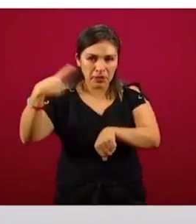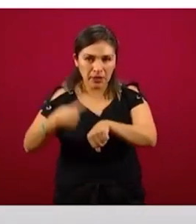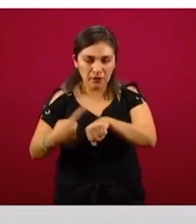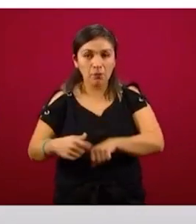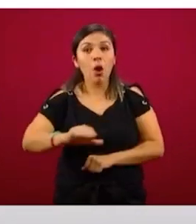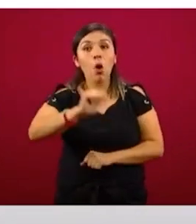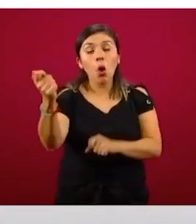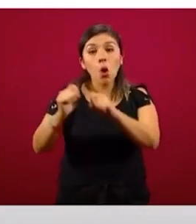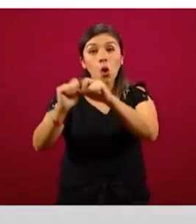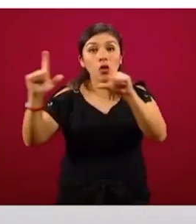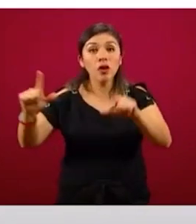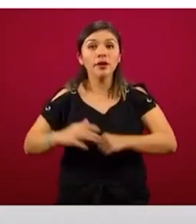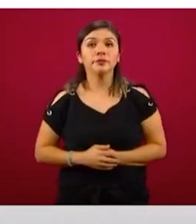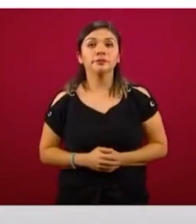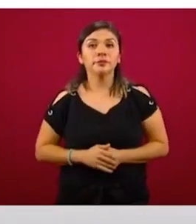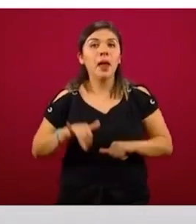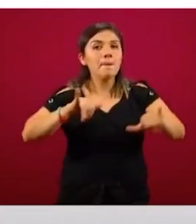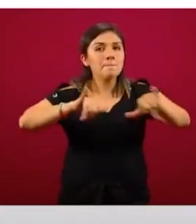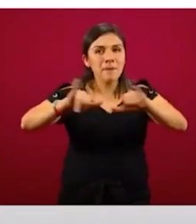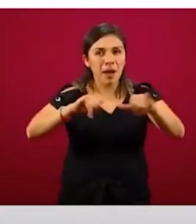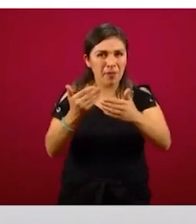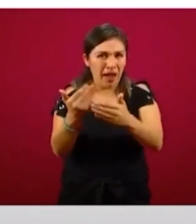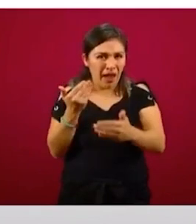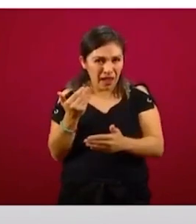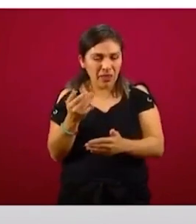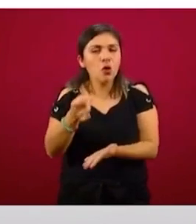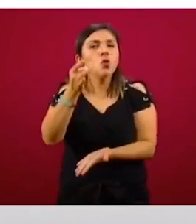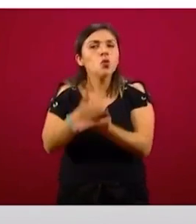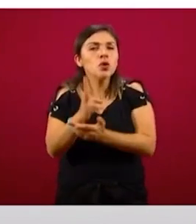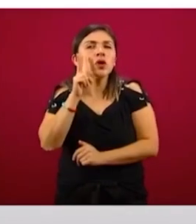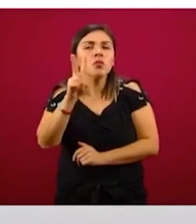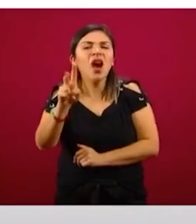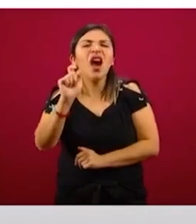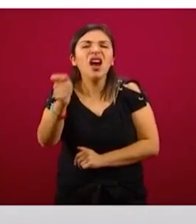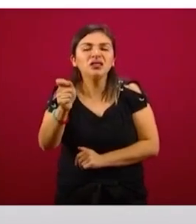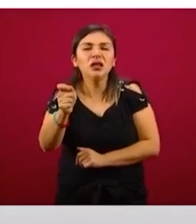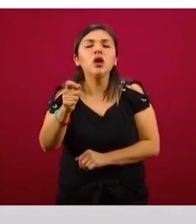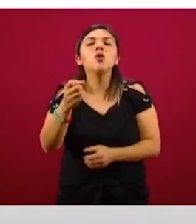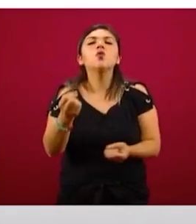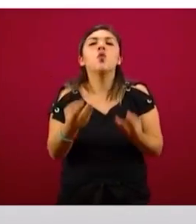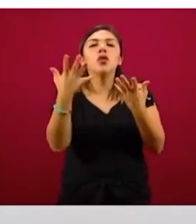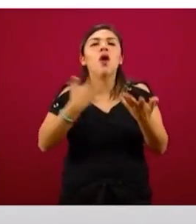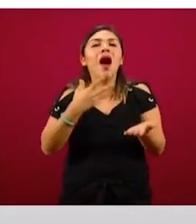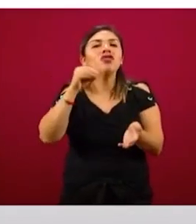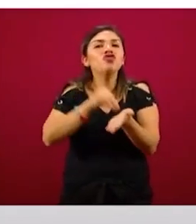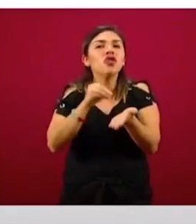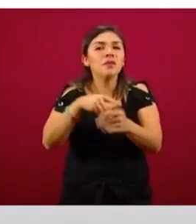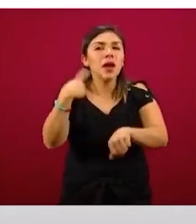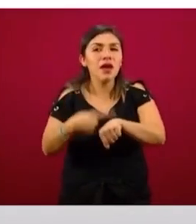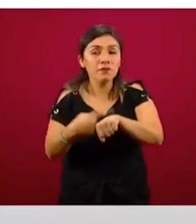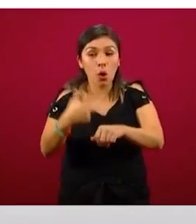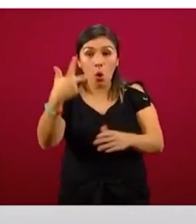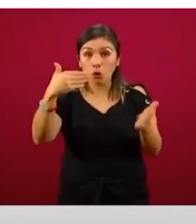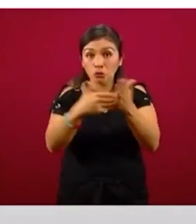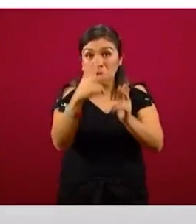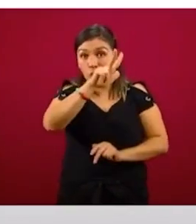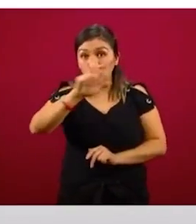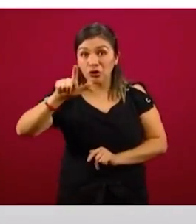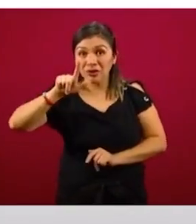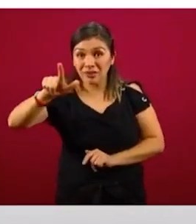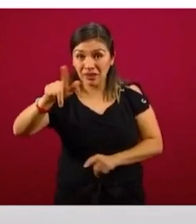diapositiva veremos el mapa anterior, pero ahora sólo con la carga de los casos activos. Estos 8 mil 817.